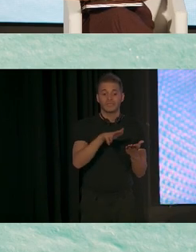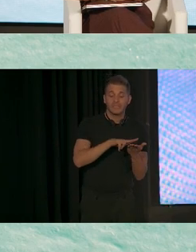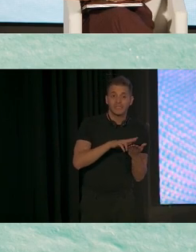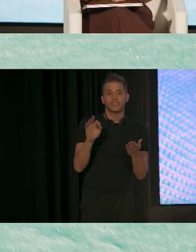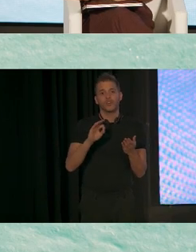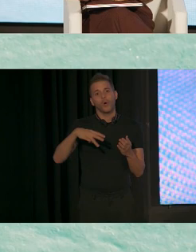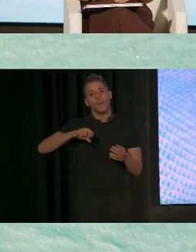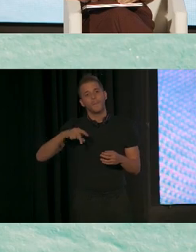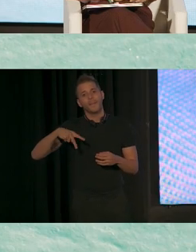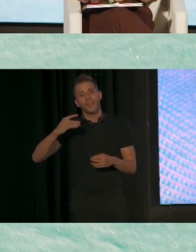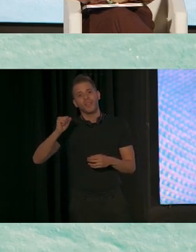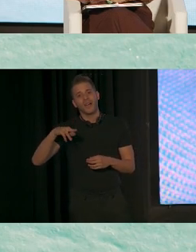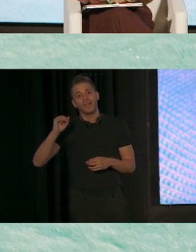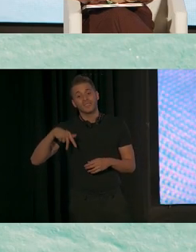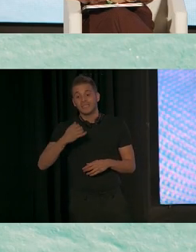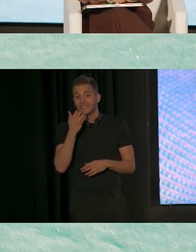de español disponible.